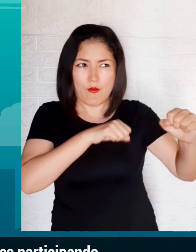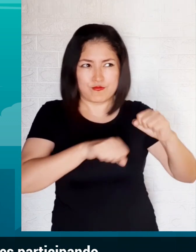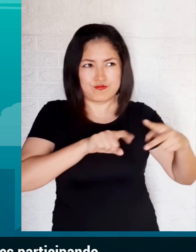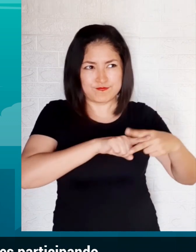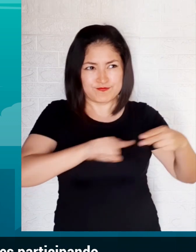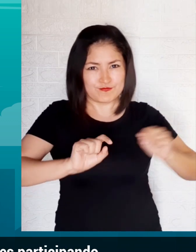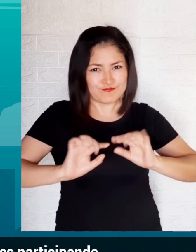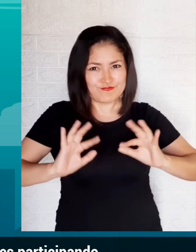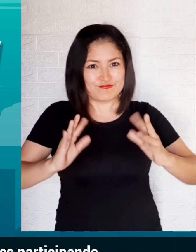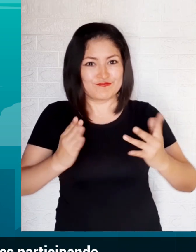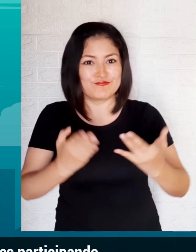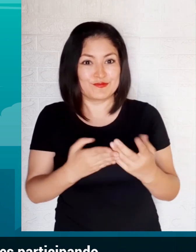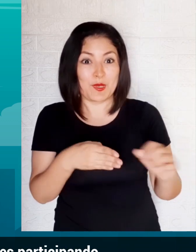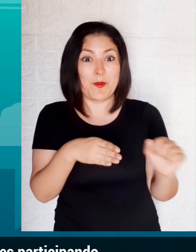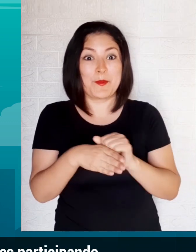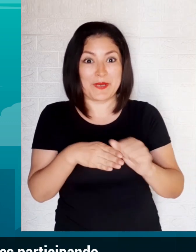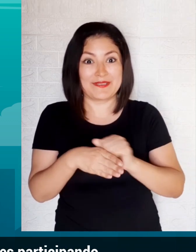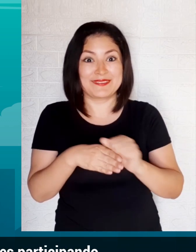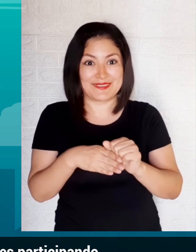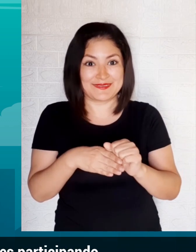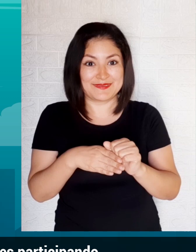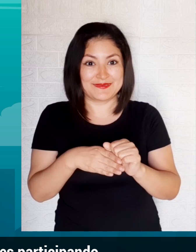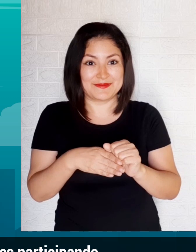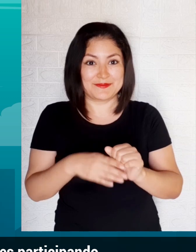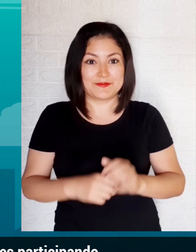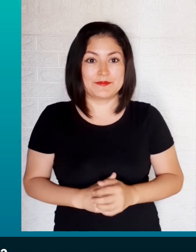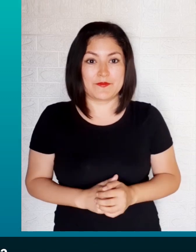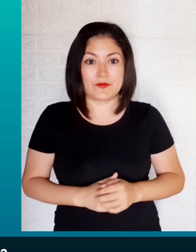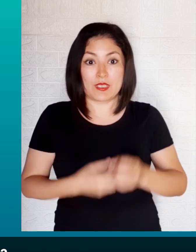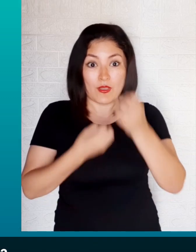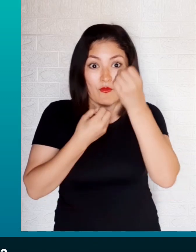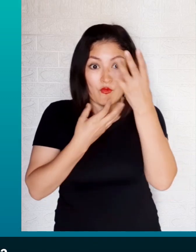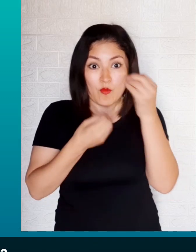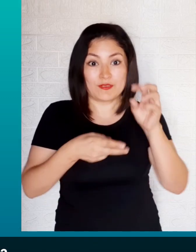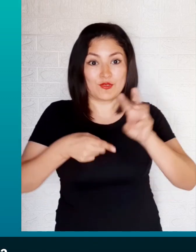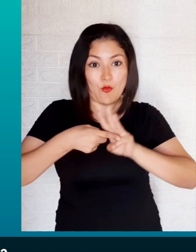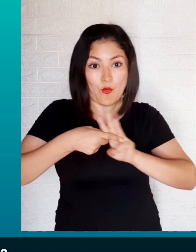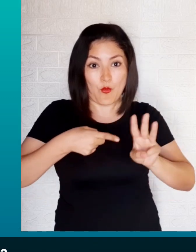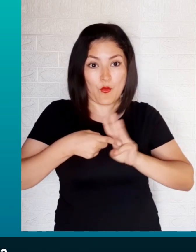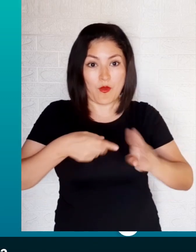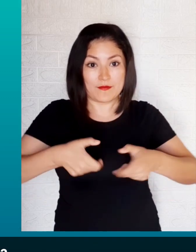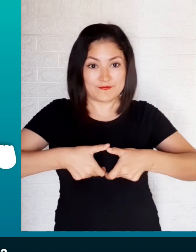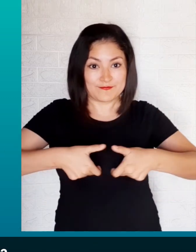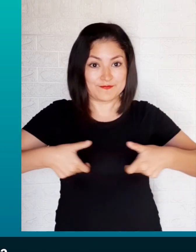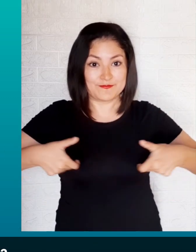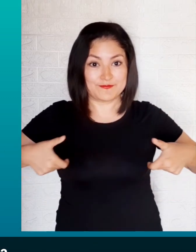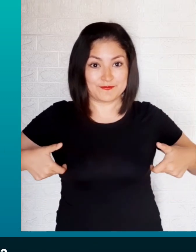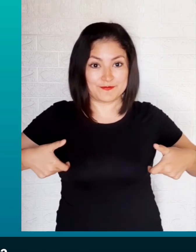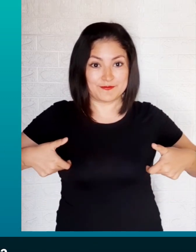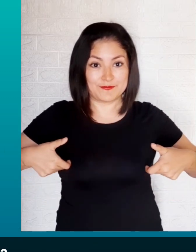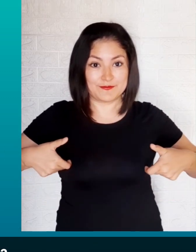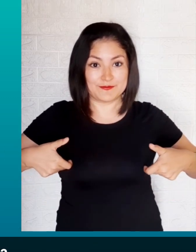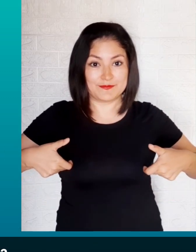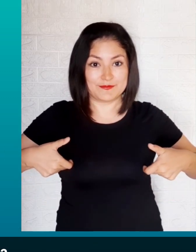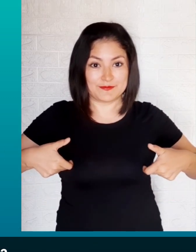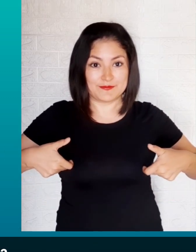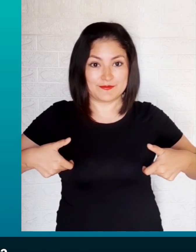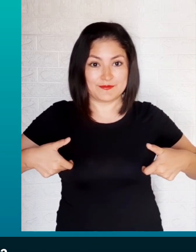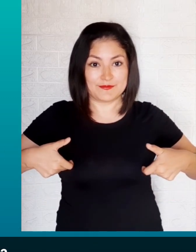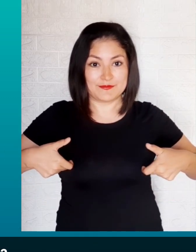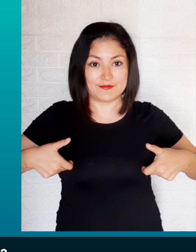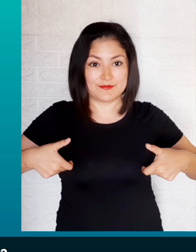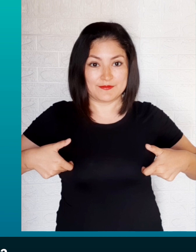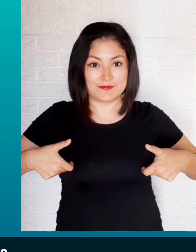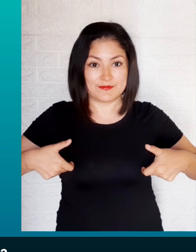desastres participando en el simulacro nacional multipeligro. Para más información, visita www.gov